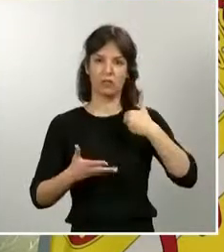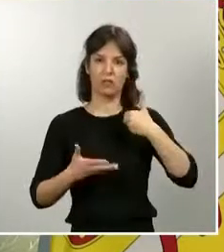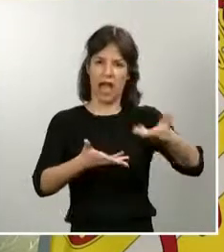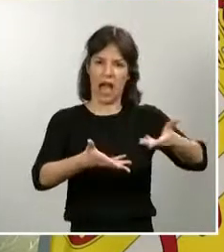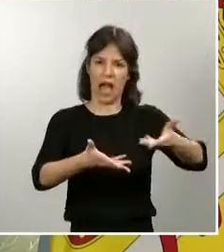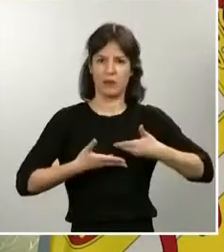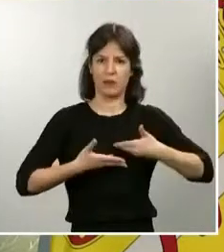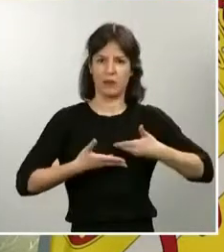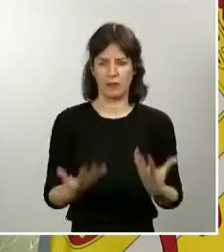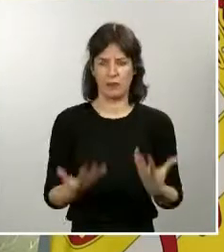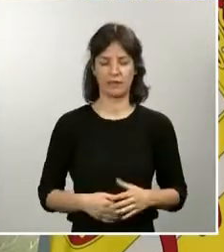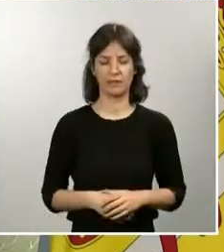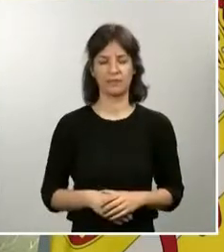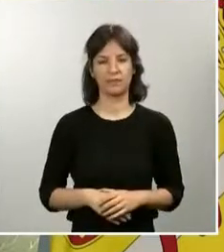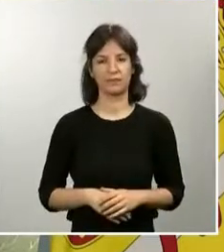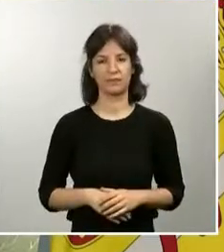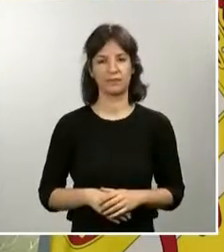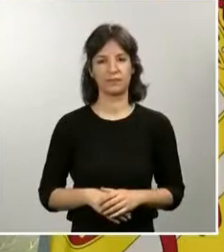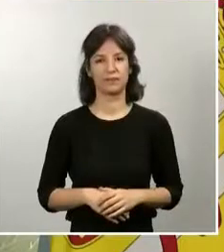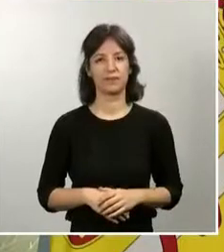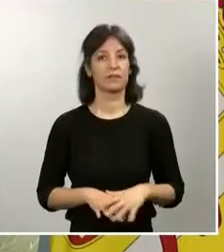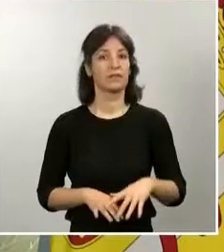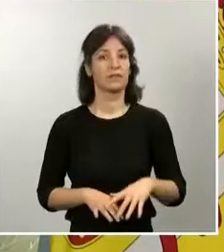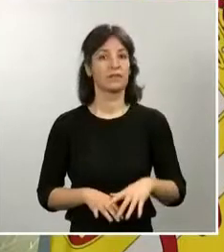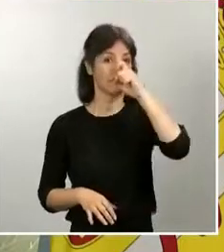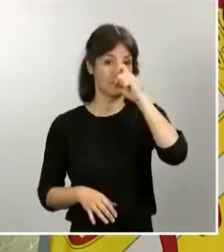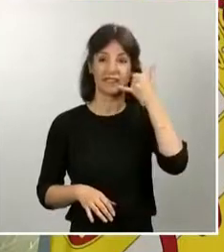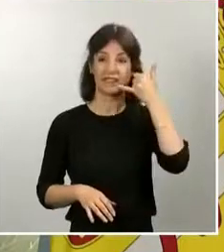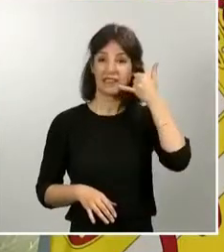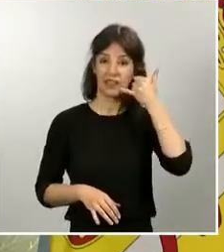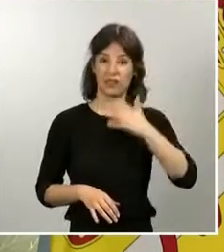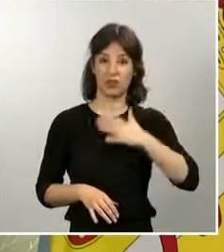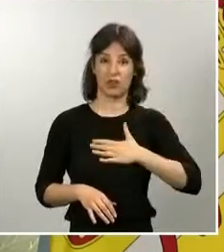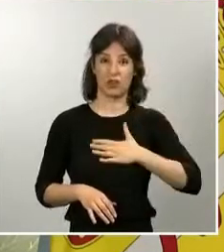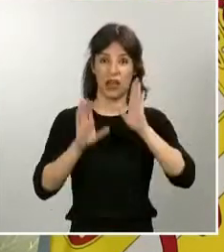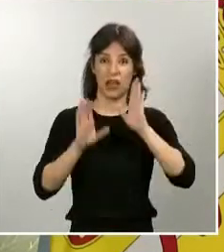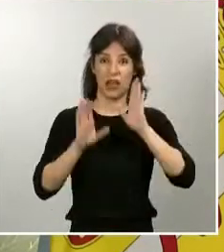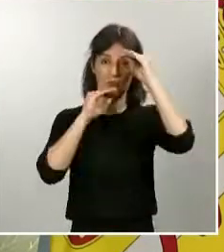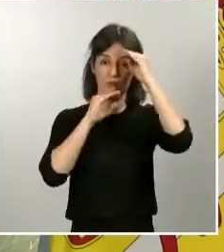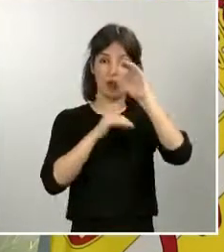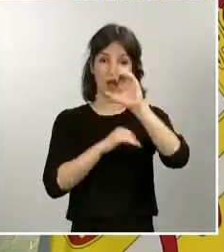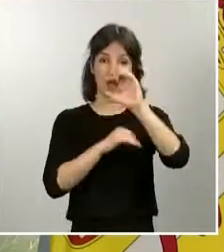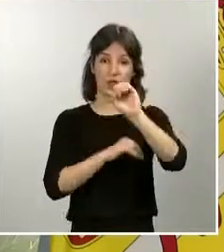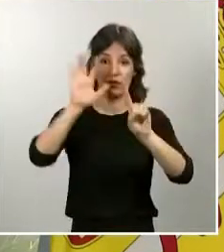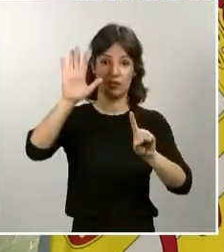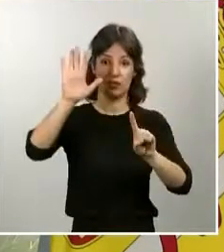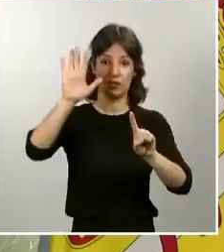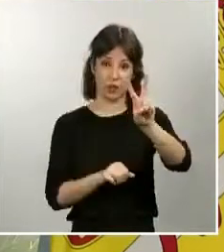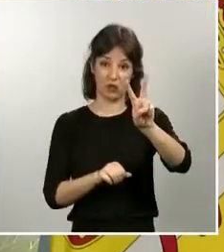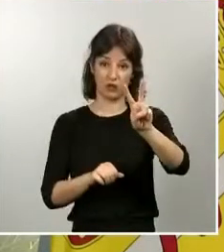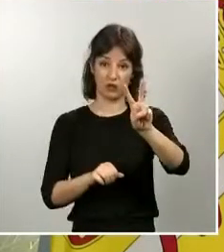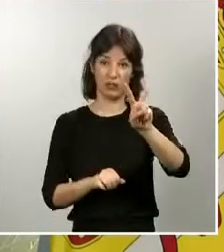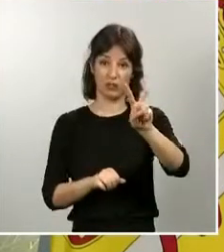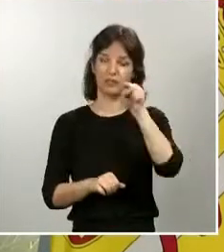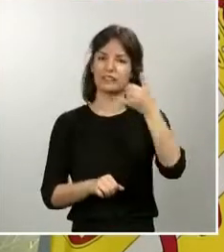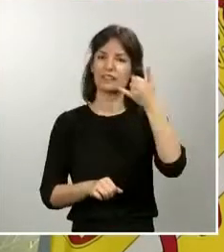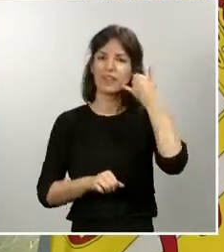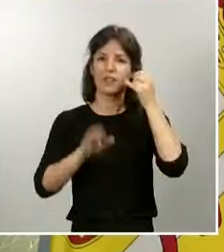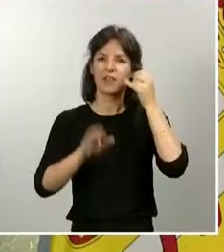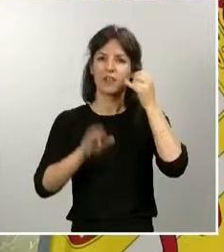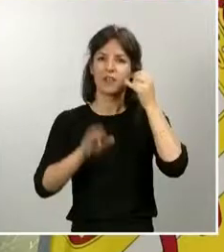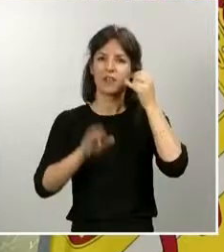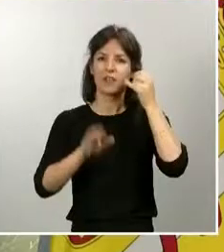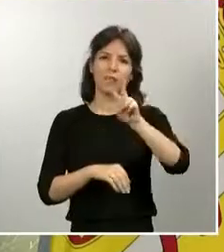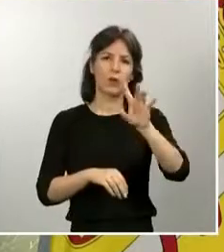Todo ello sin olvidar nuestro teléfono de atención 062, un teléfono de atención 24-7.